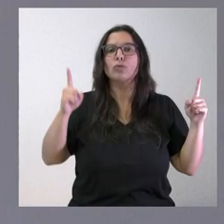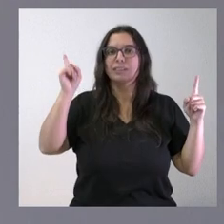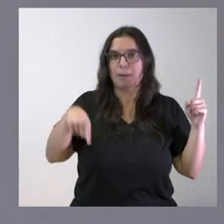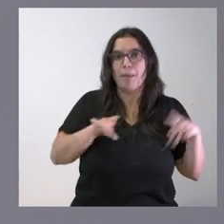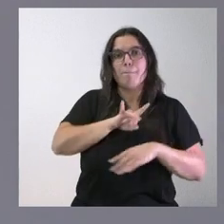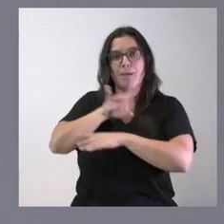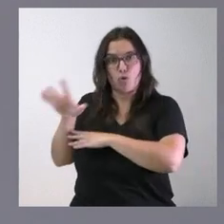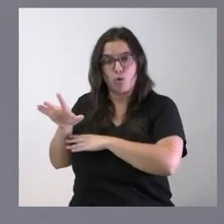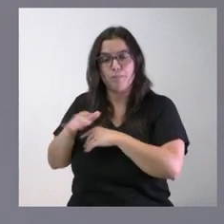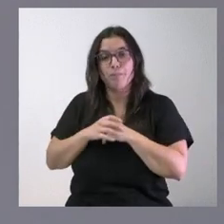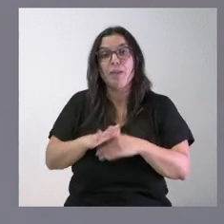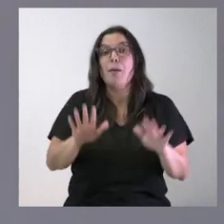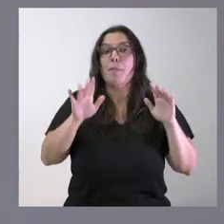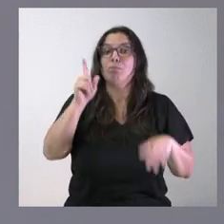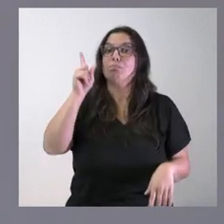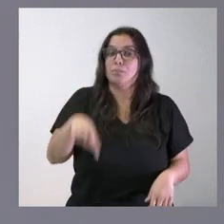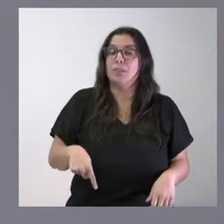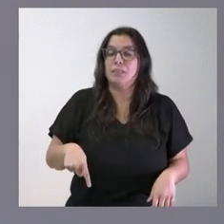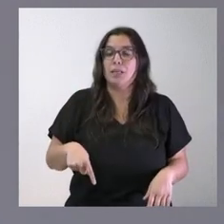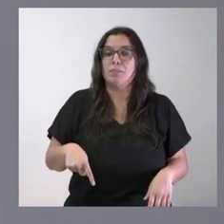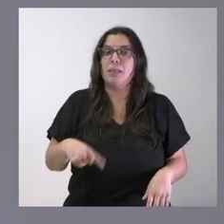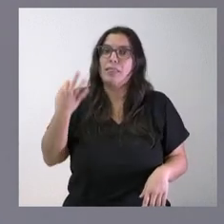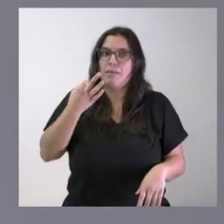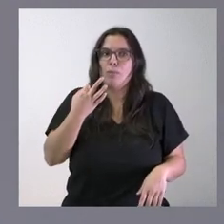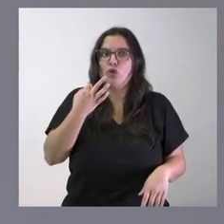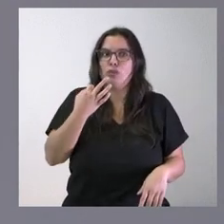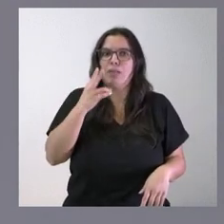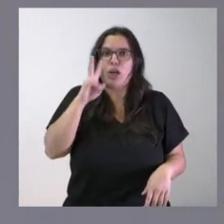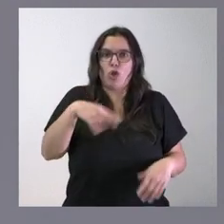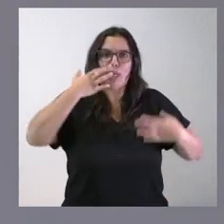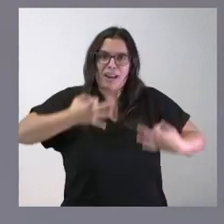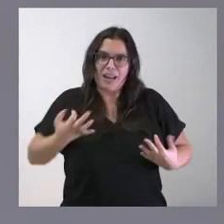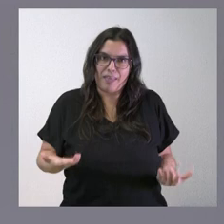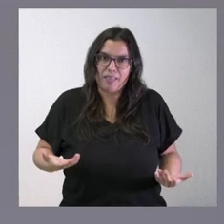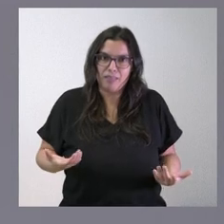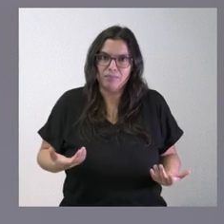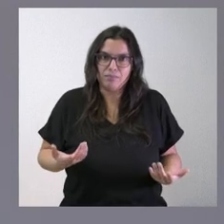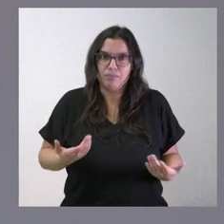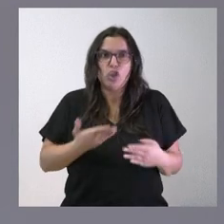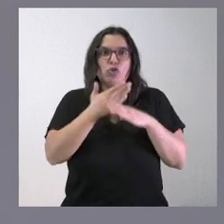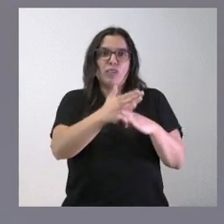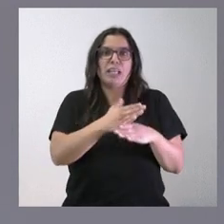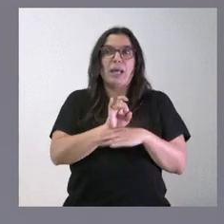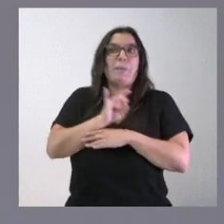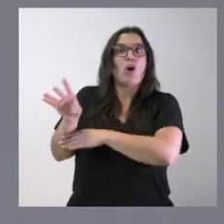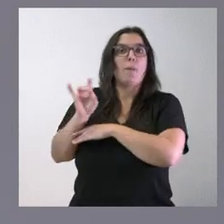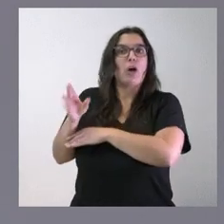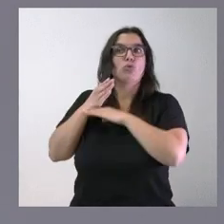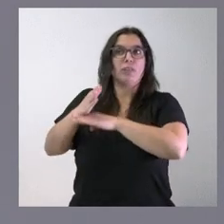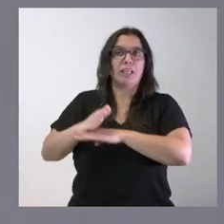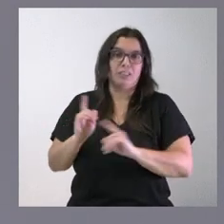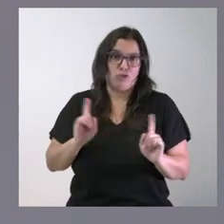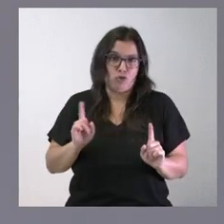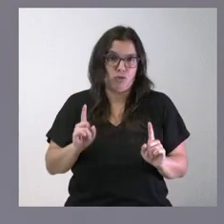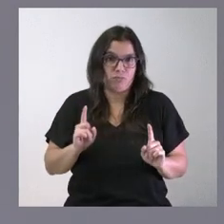en el conjunto de España pero también tenemos que ser críticos y reconocer la realidad no nos vale con tener un comportamiento mejor que el conjunto